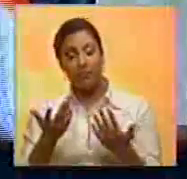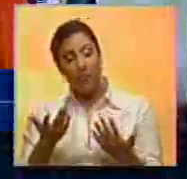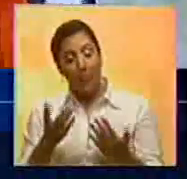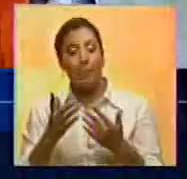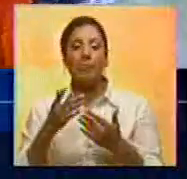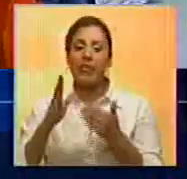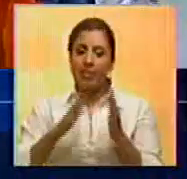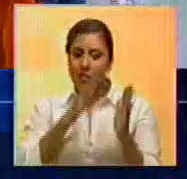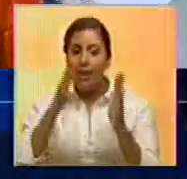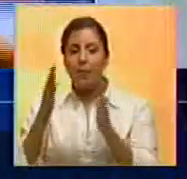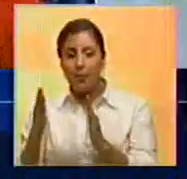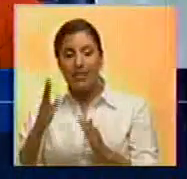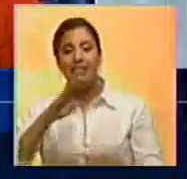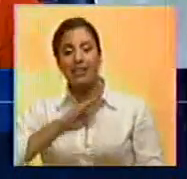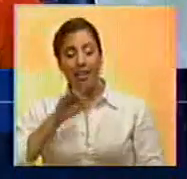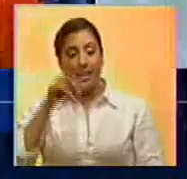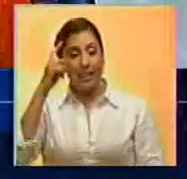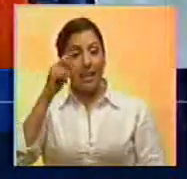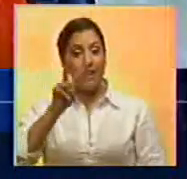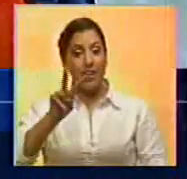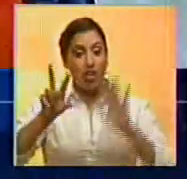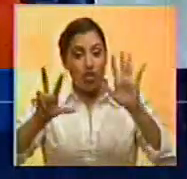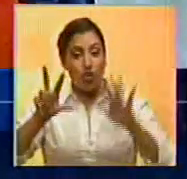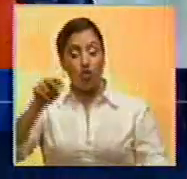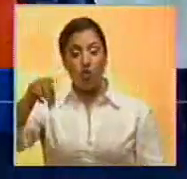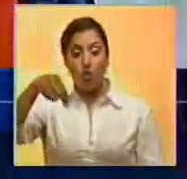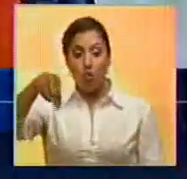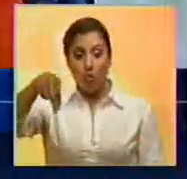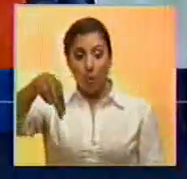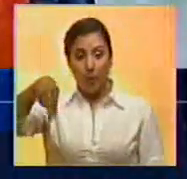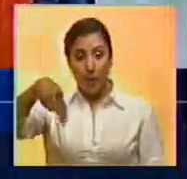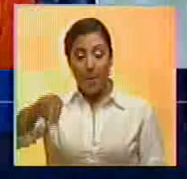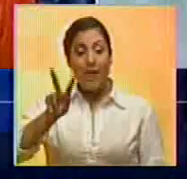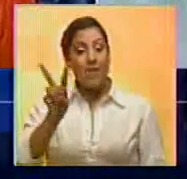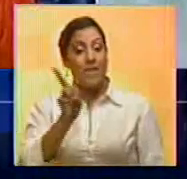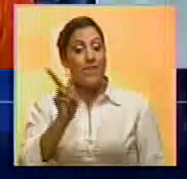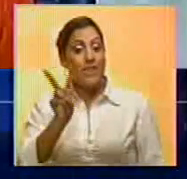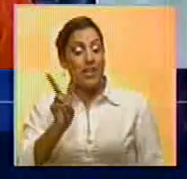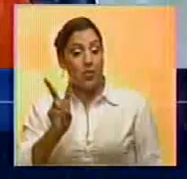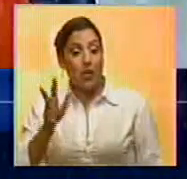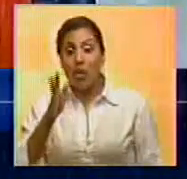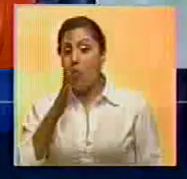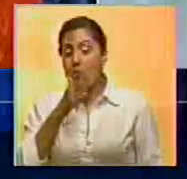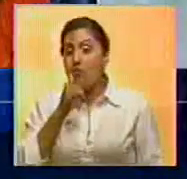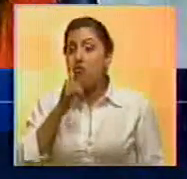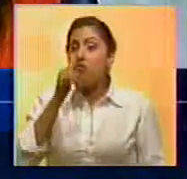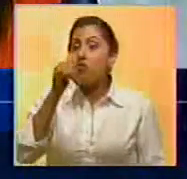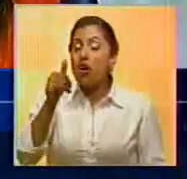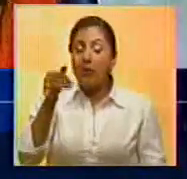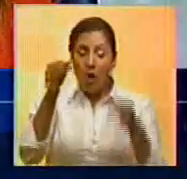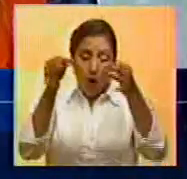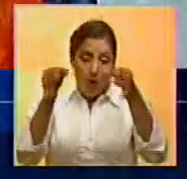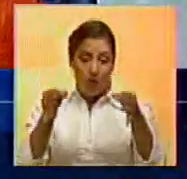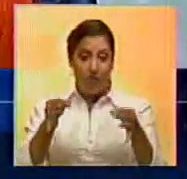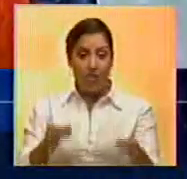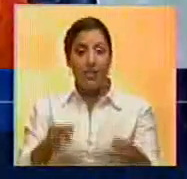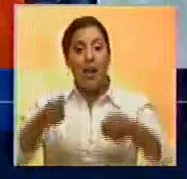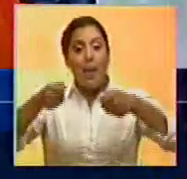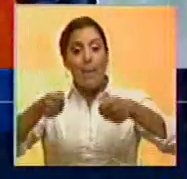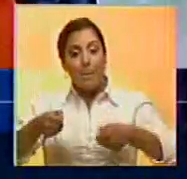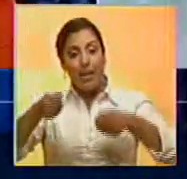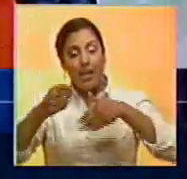Y luego tenemos que el día 28 de noviembre, Venezuela notifica formalmente al